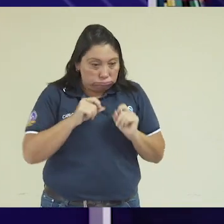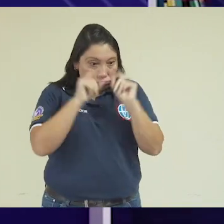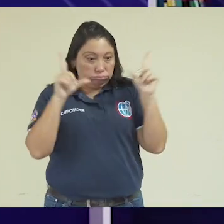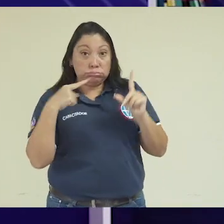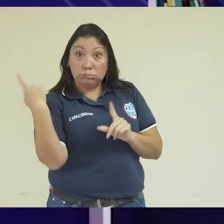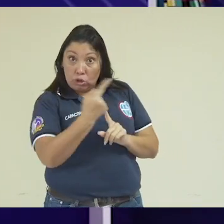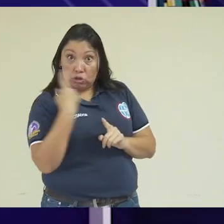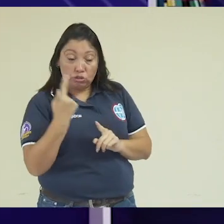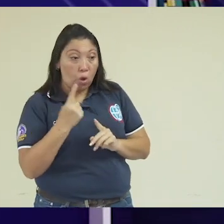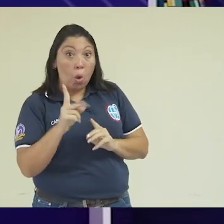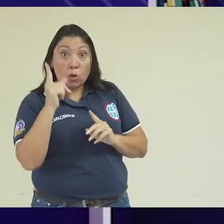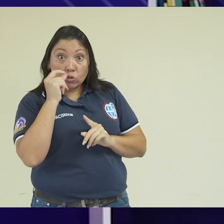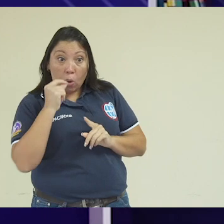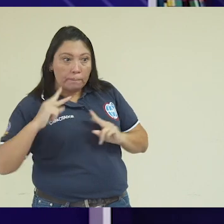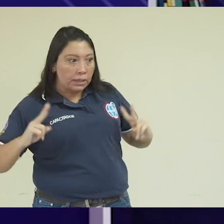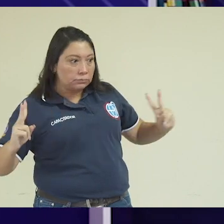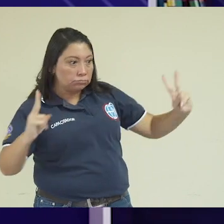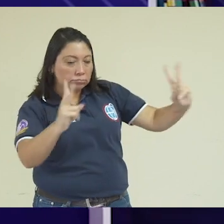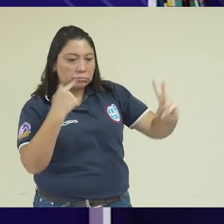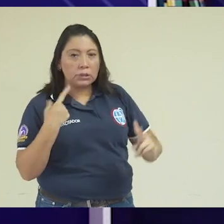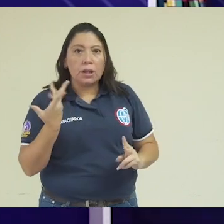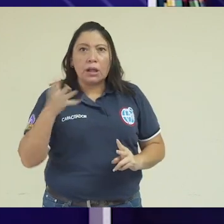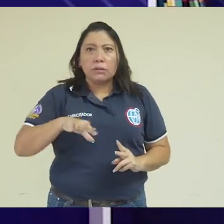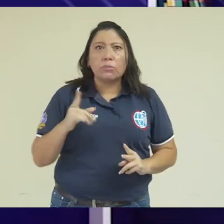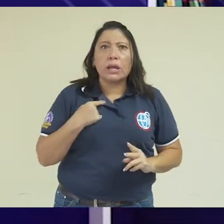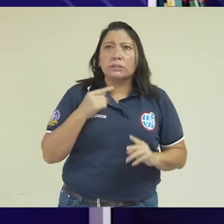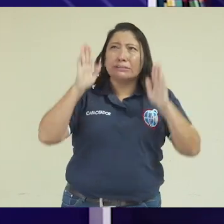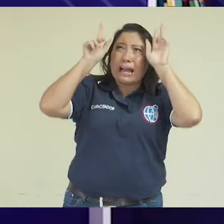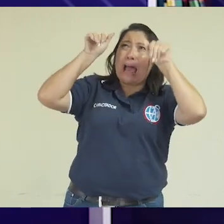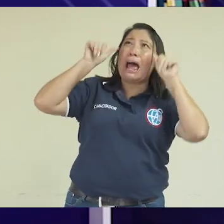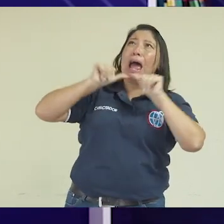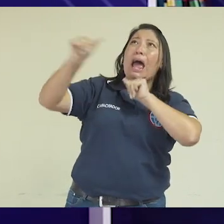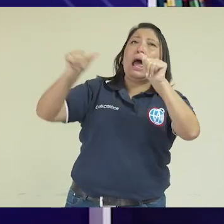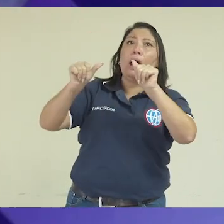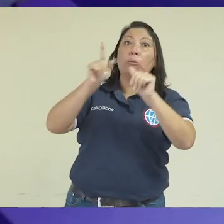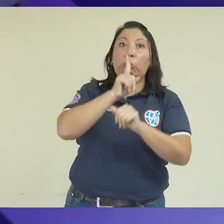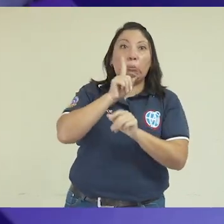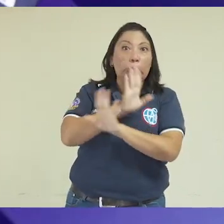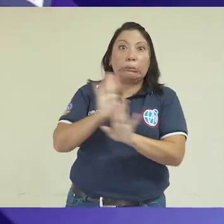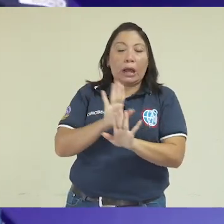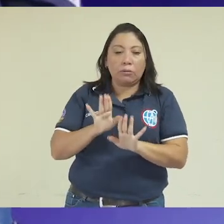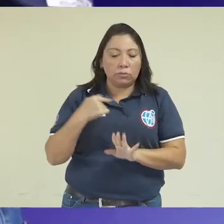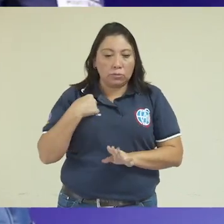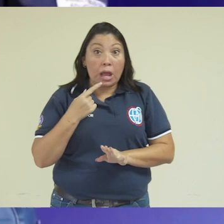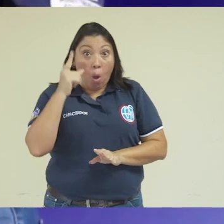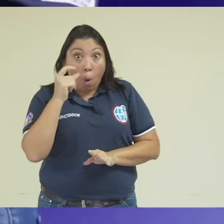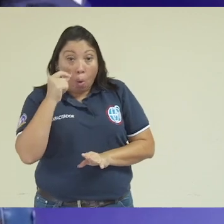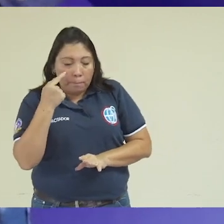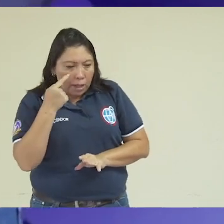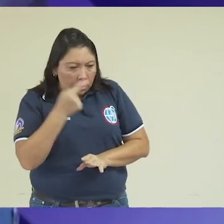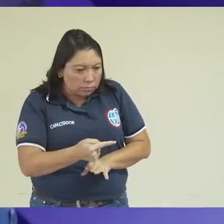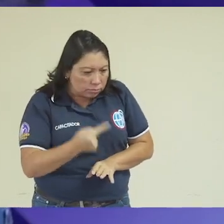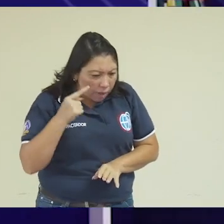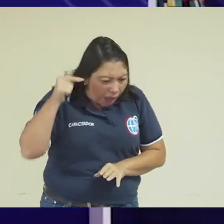sorpresa de todos, se aquietó después de unas cuantas paladas de tierra. El campesino finalmente